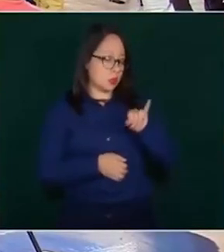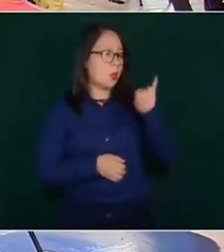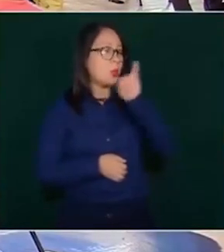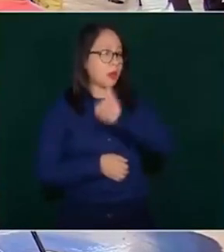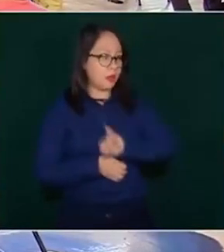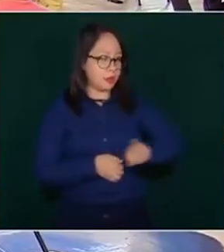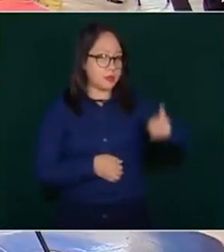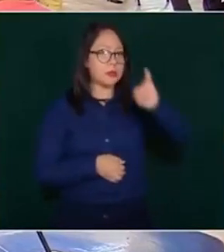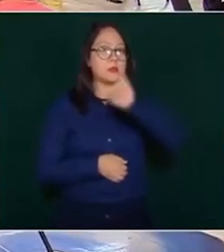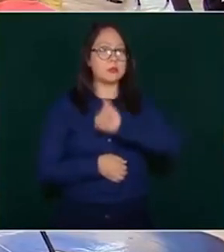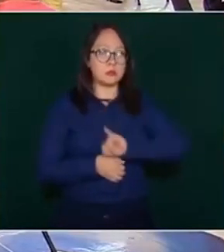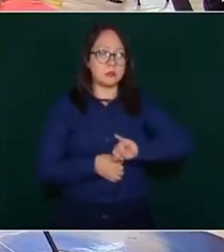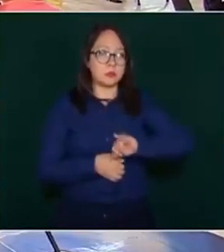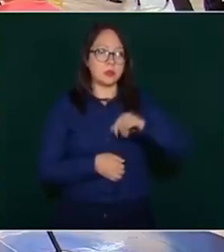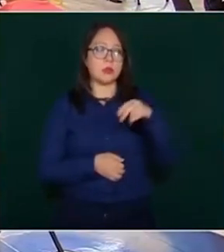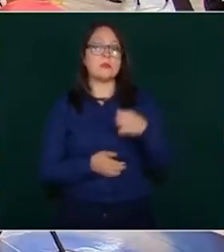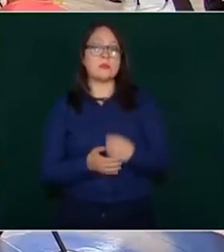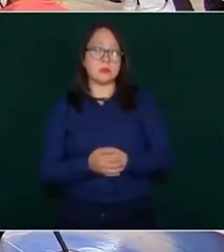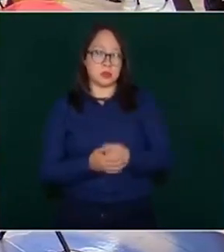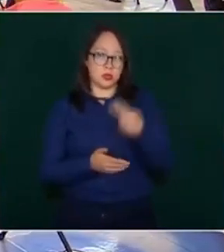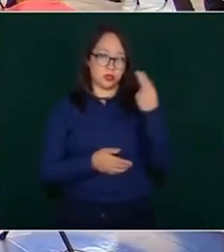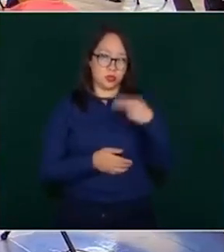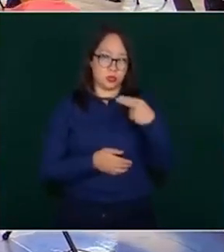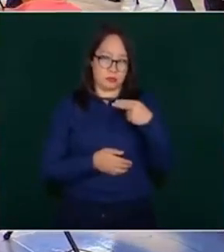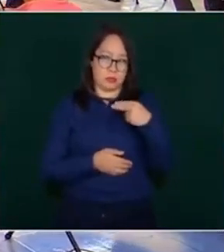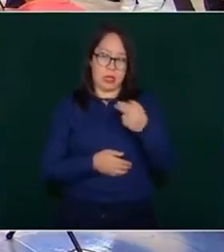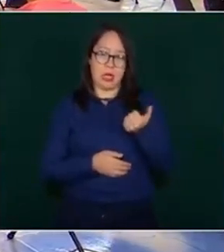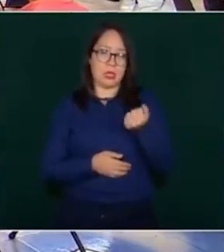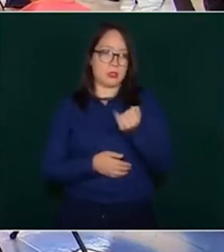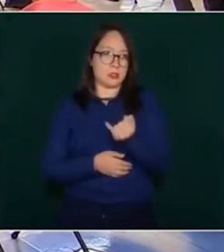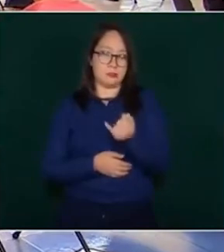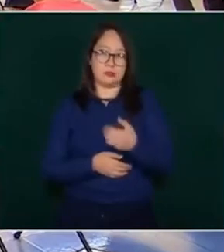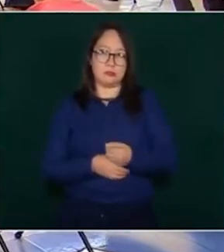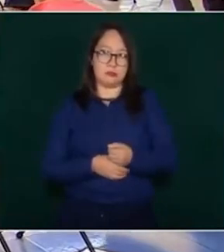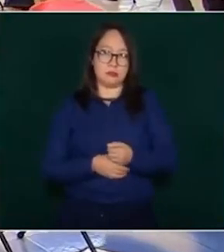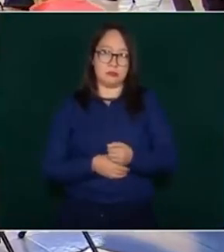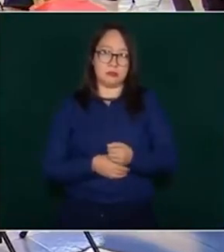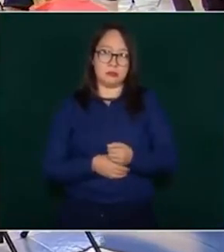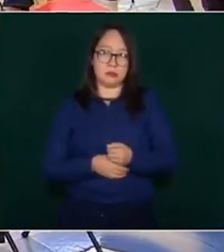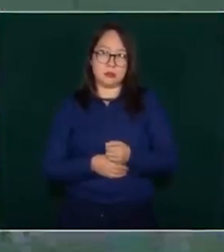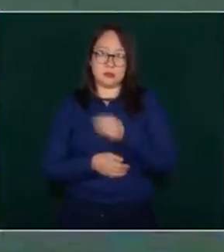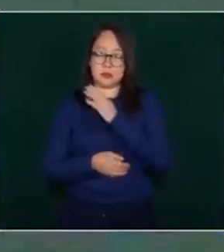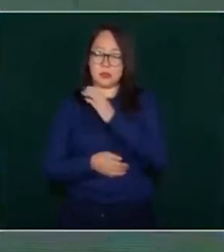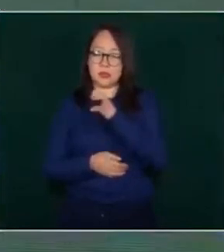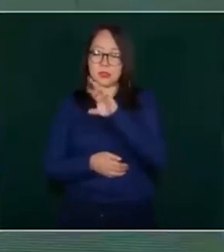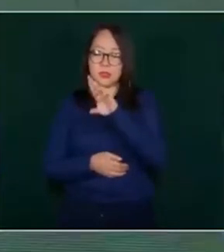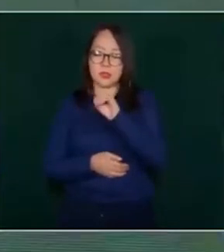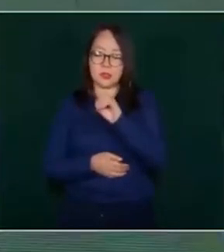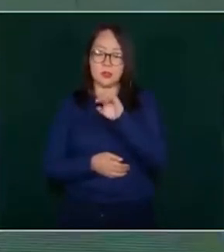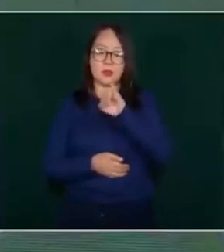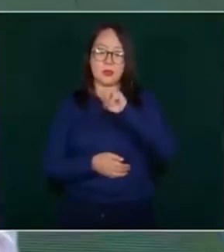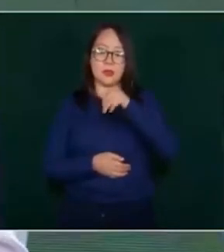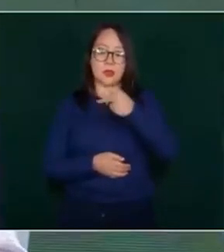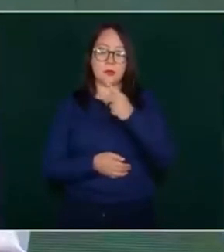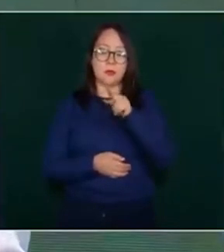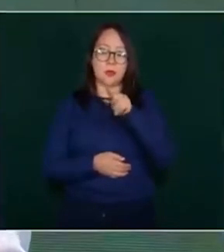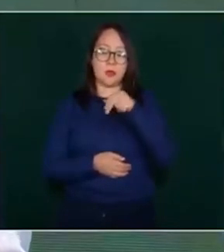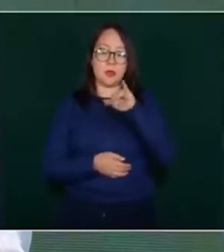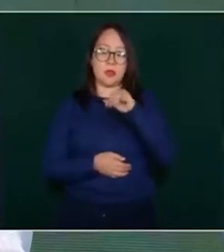Los es que se va a llamar así, como ya se menciona, cero impunidad. Entonces,